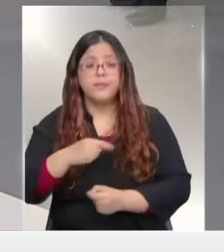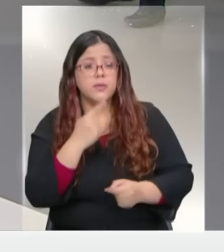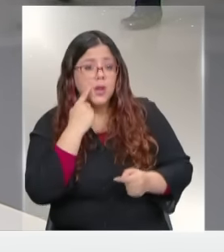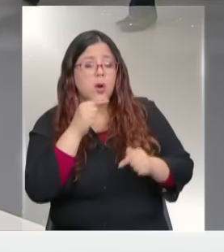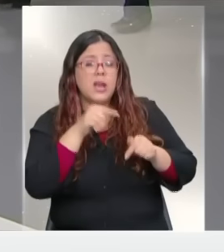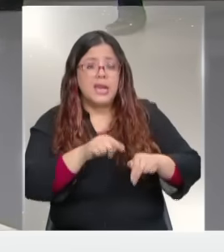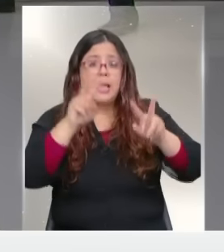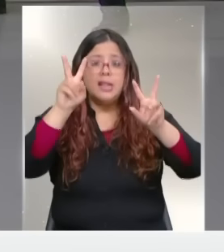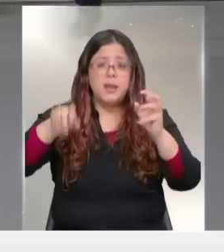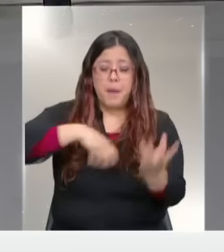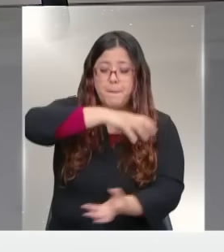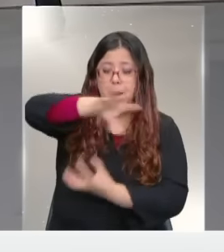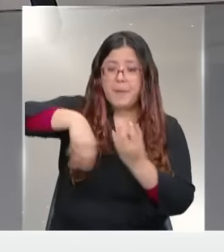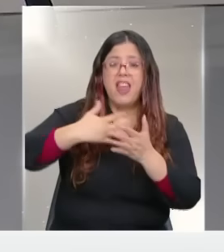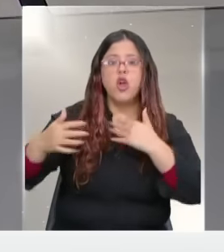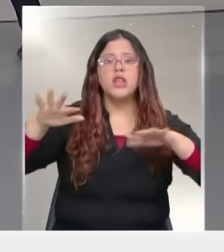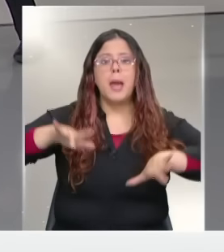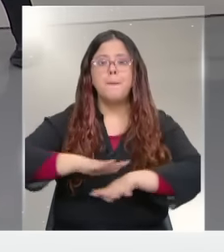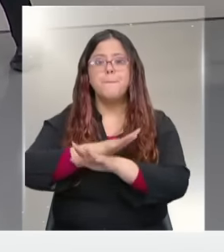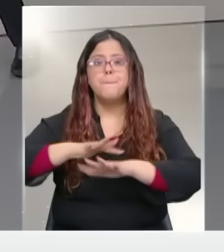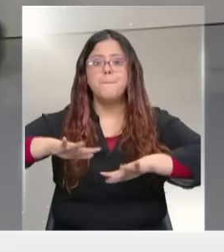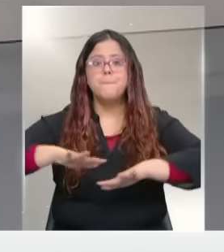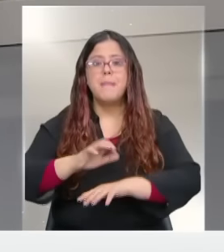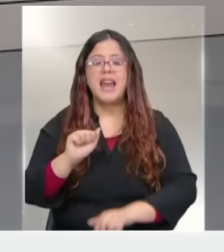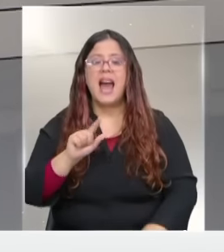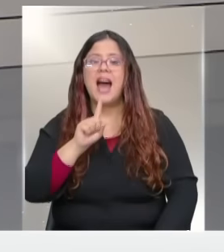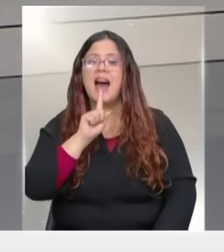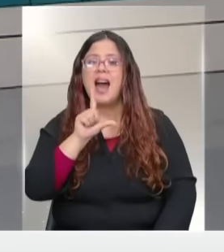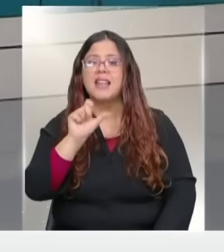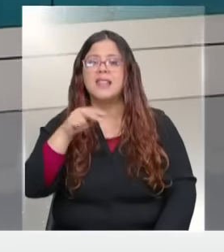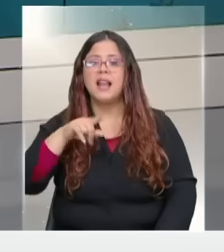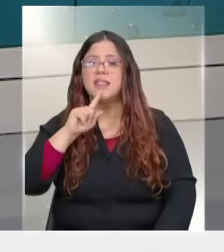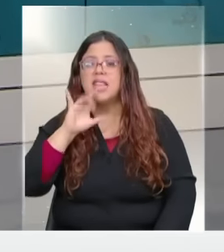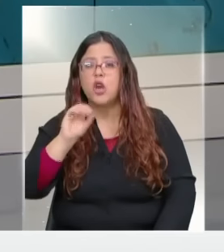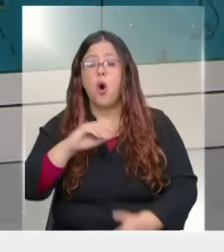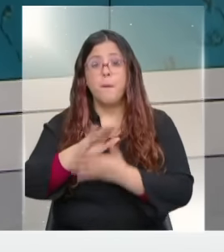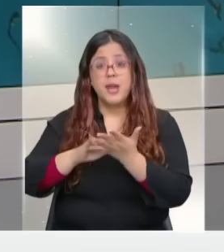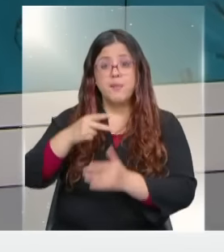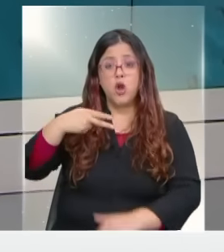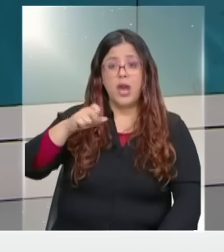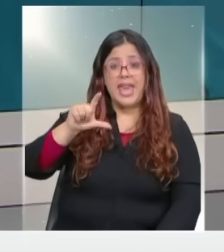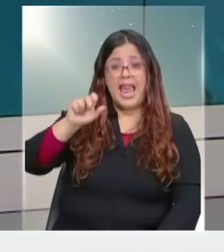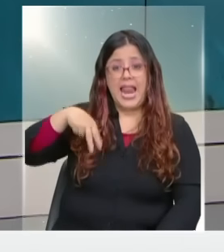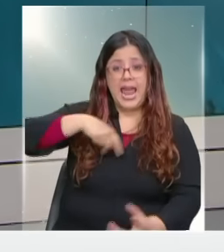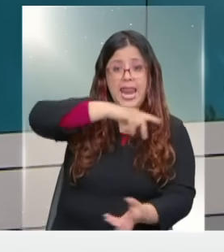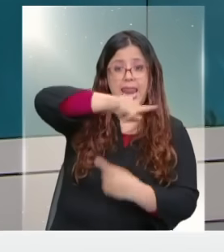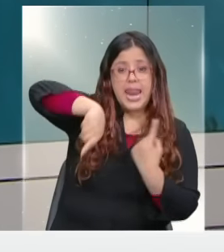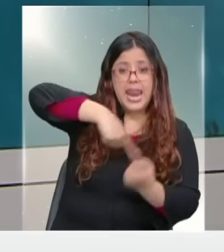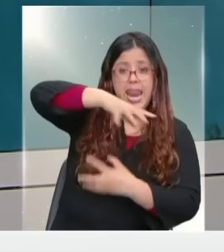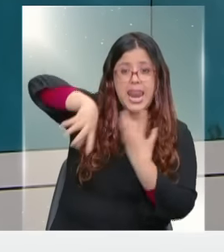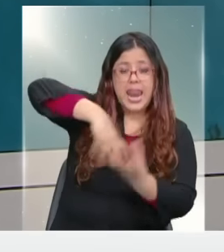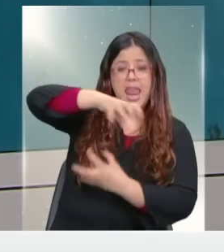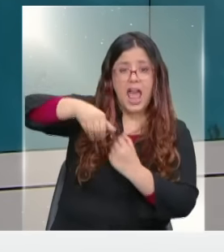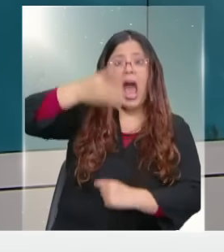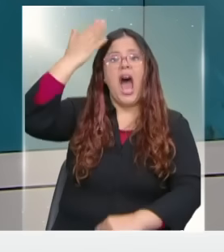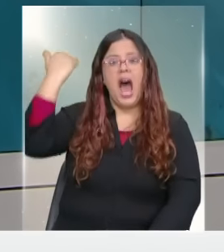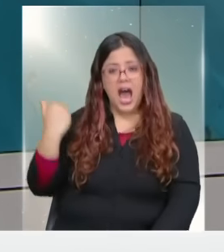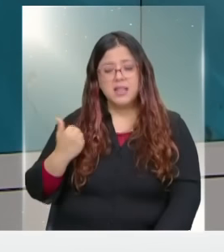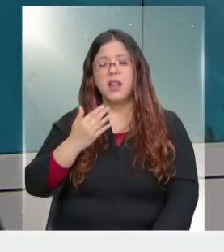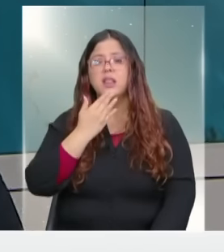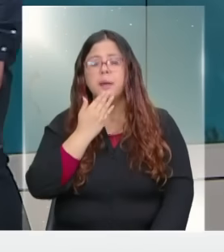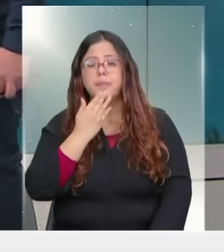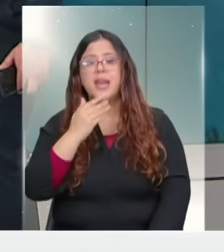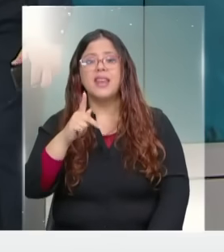Habitualmente los huracanes vienen del Atlántico. Aquí han tenido bastantes. Helín pasó por acá hace unos días. Más allá tuvimos